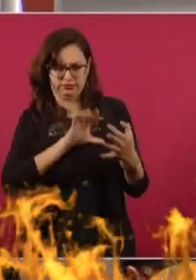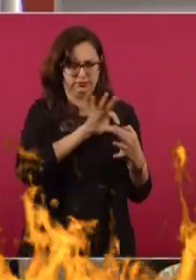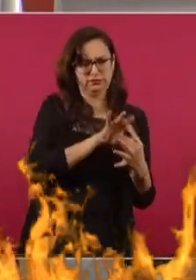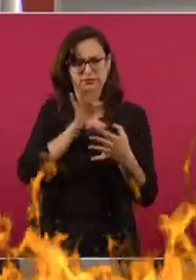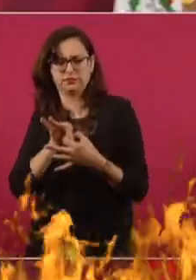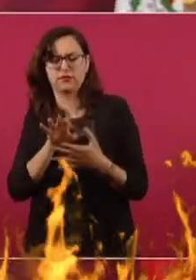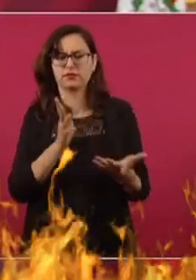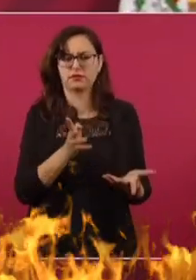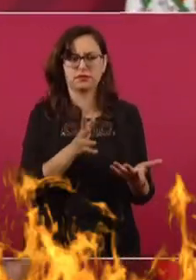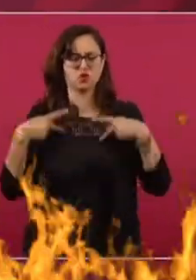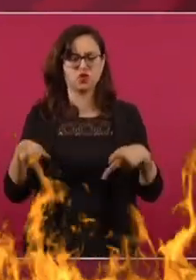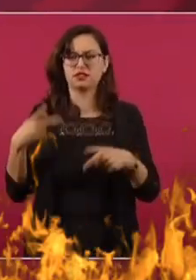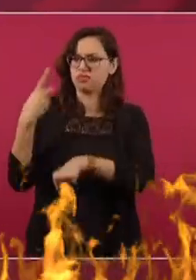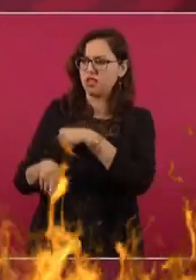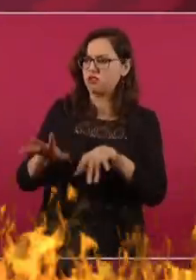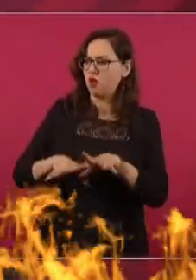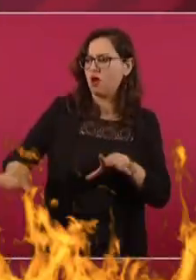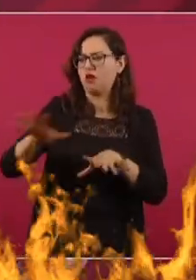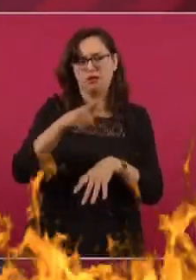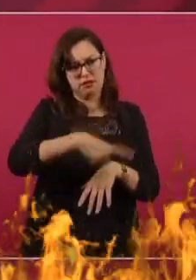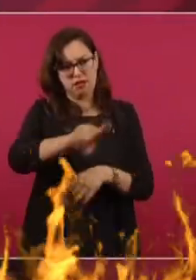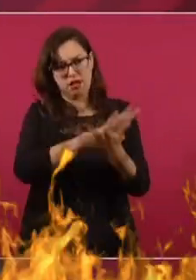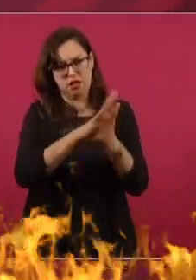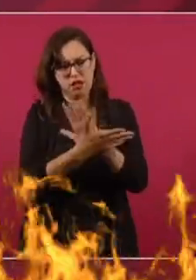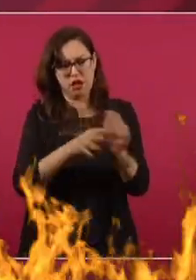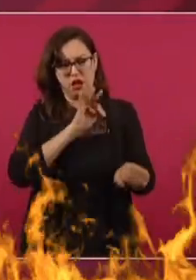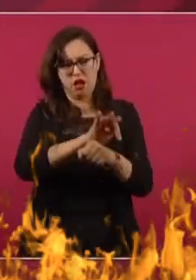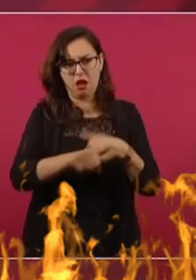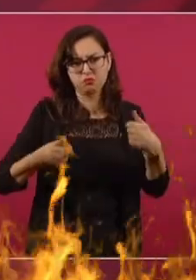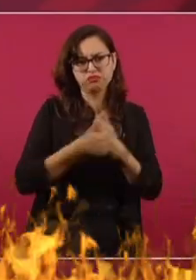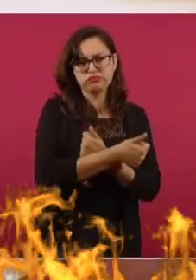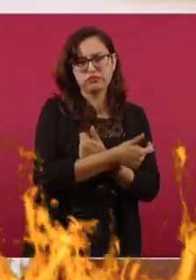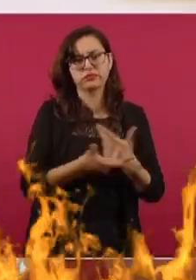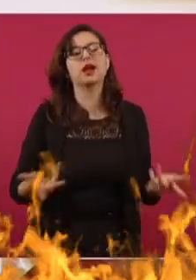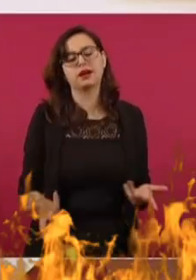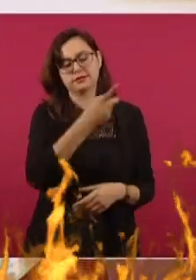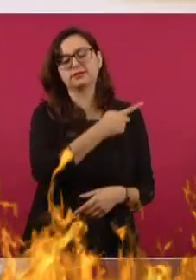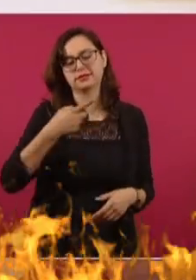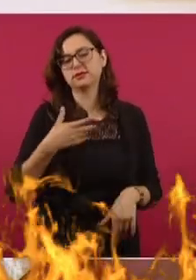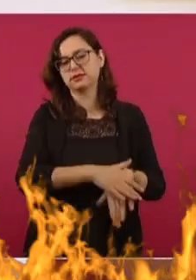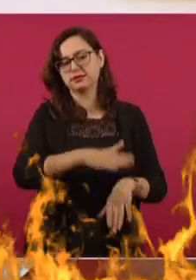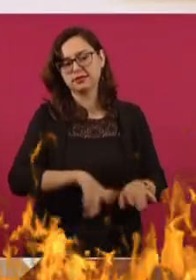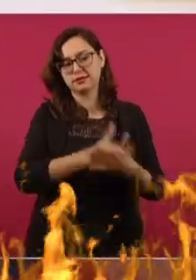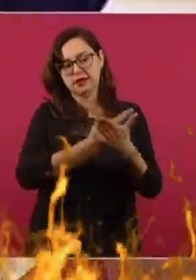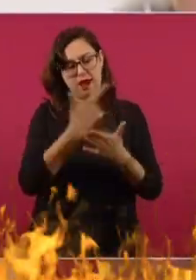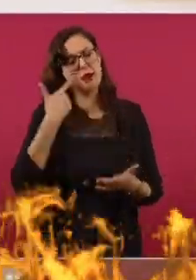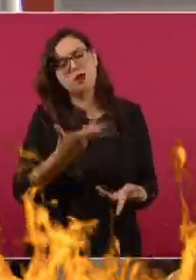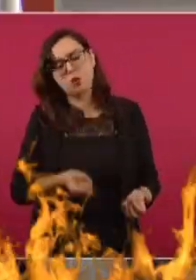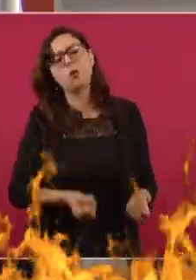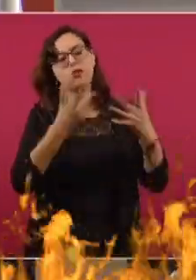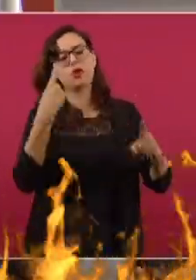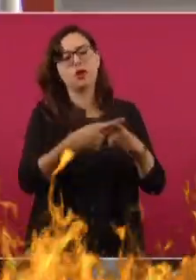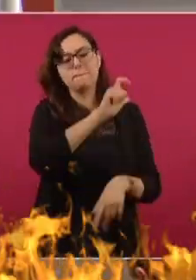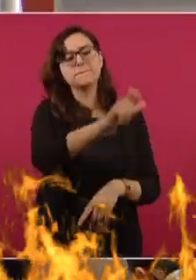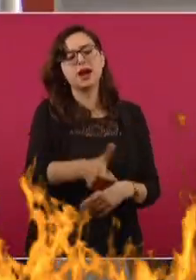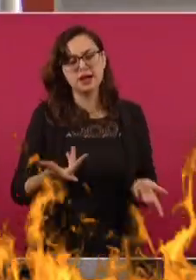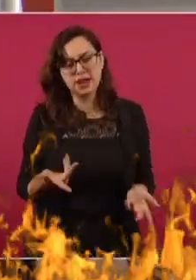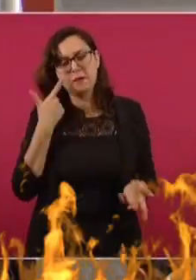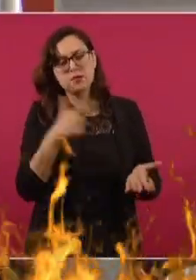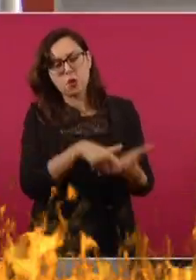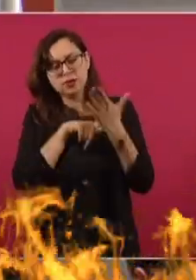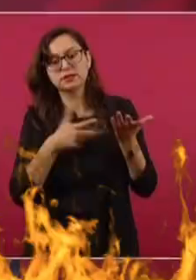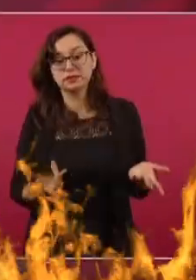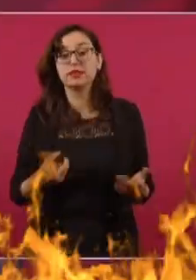intereses que afectan a los pueblos, pues sí, es un acto de honestidad. Es decir, a mí me pagan